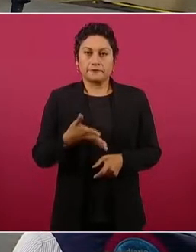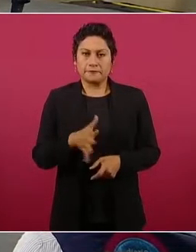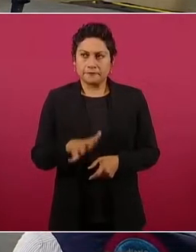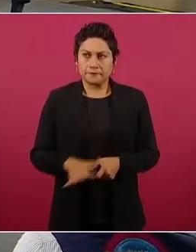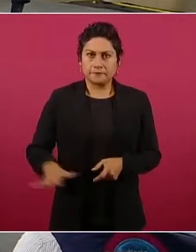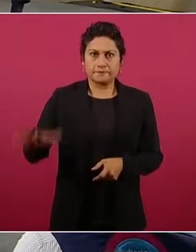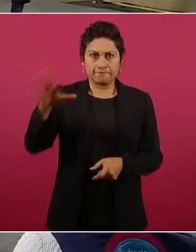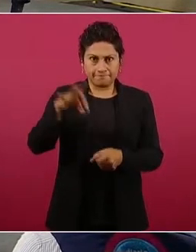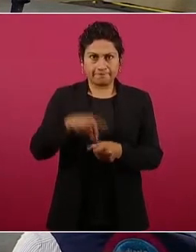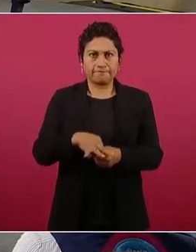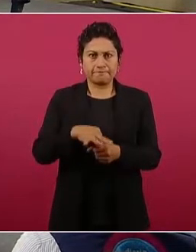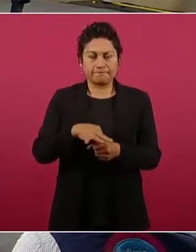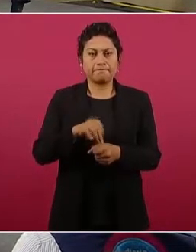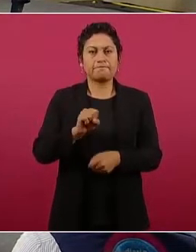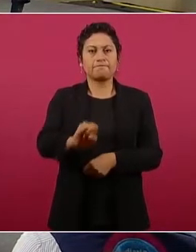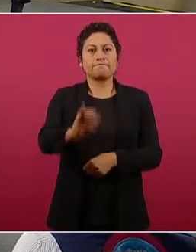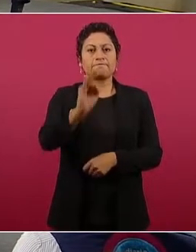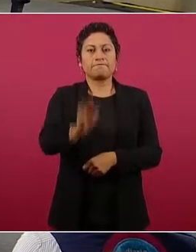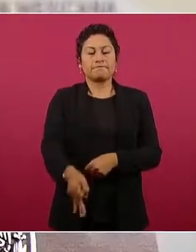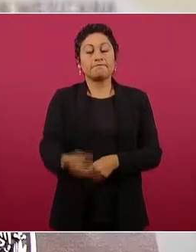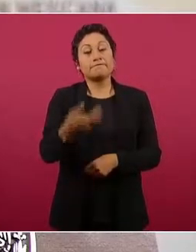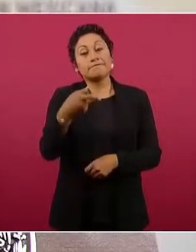como vienen las elecciones